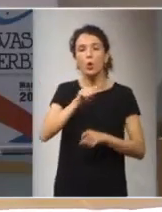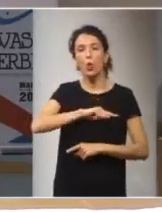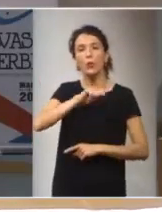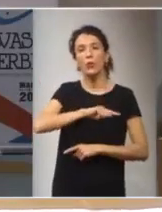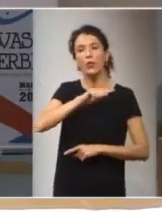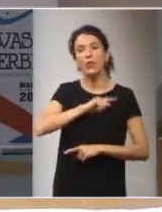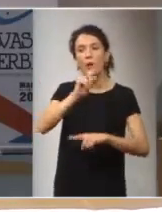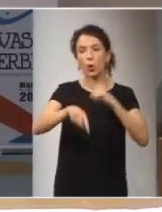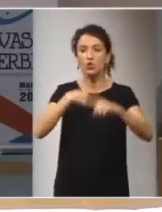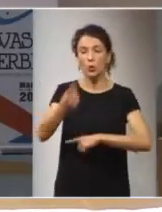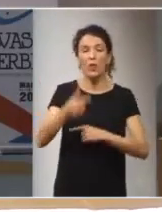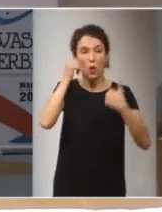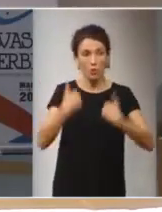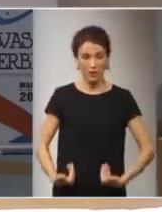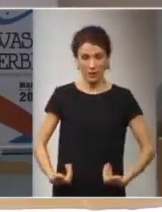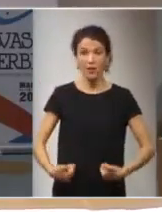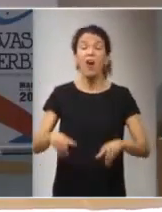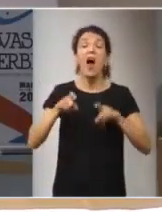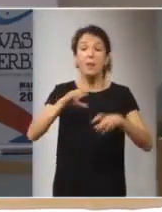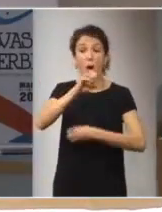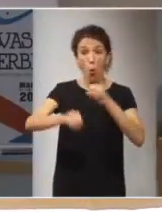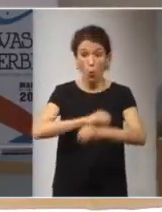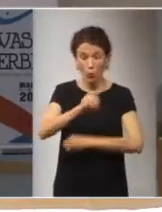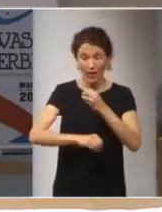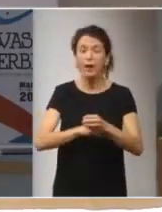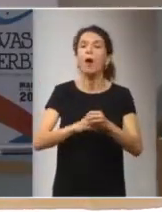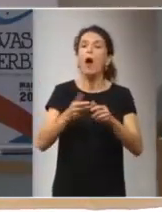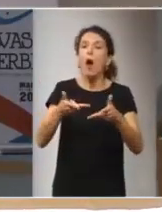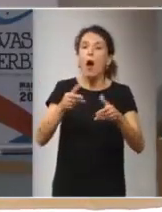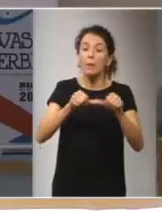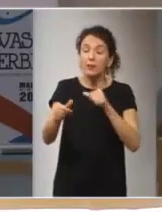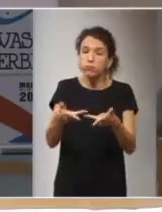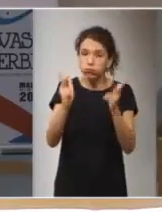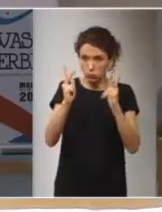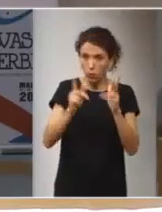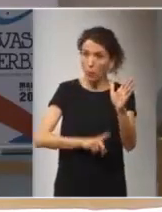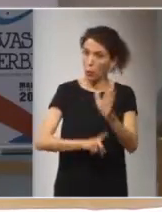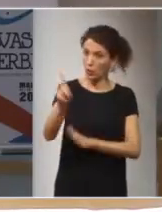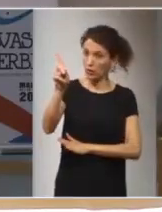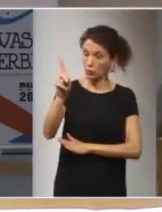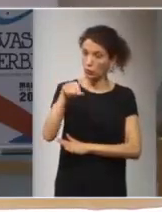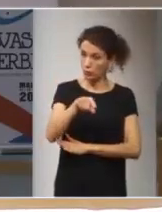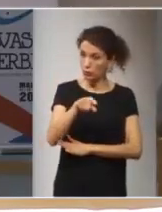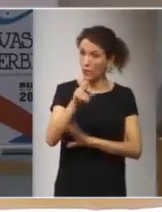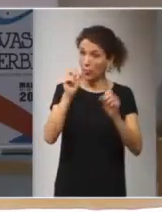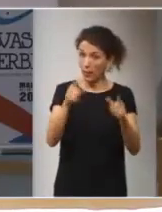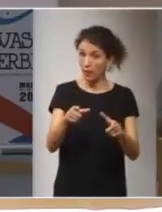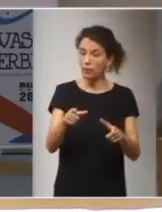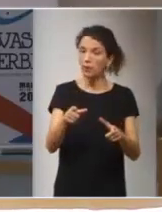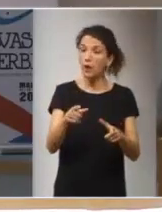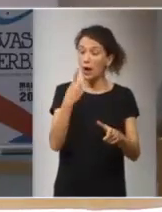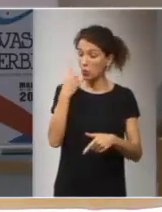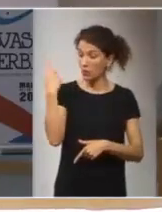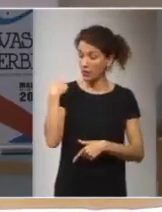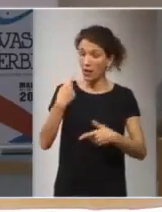sobre las consecuencias humanitarias de las armas nucleares lo que permitió el progreso que condujo a que el año